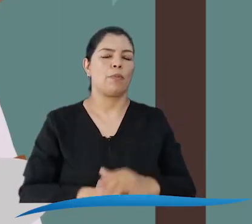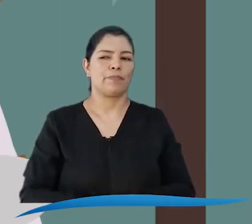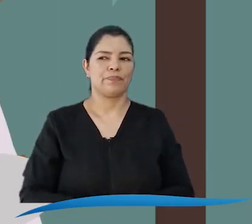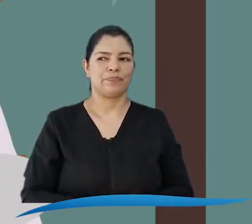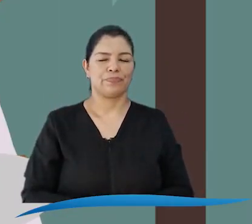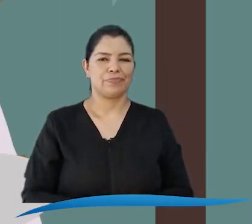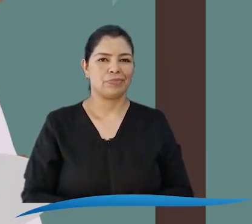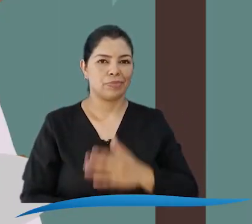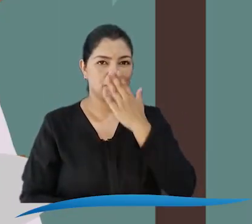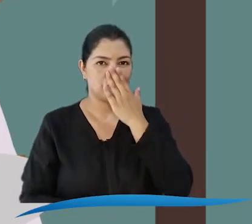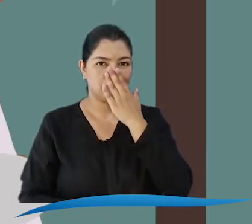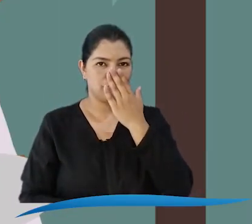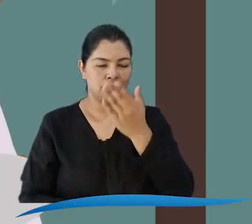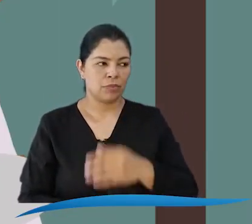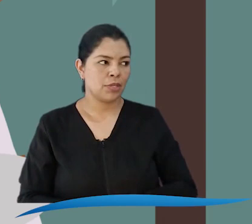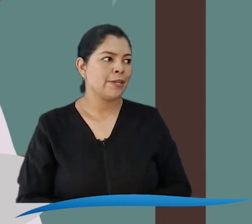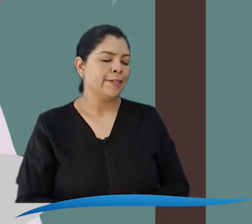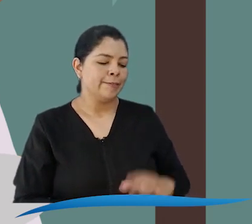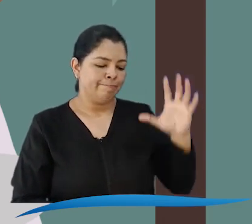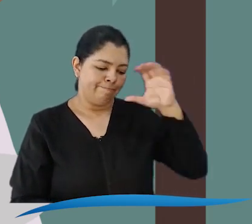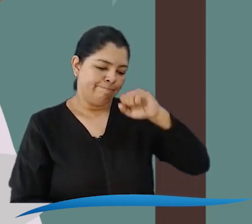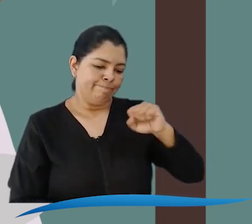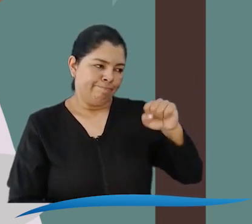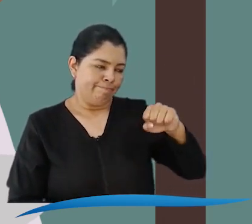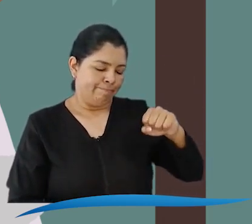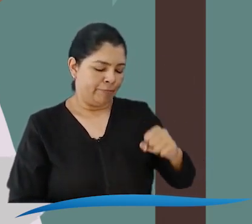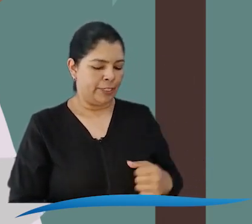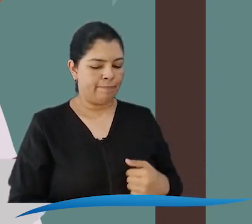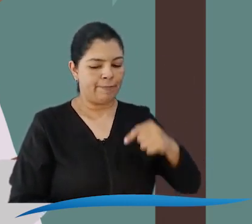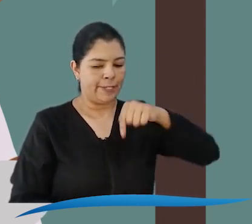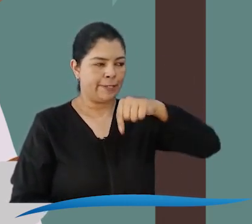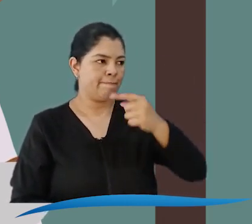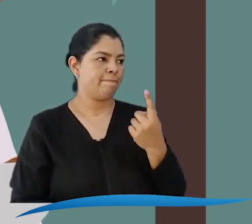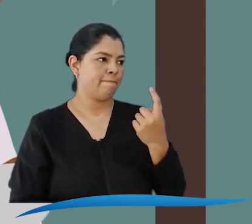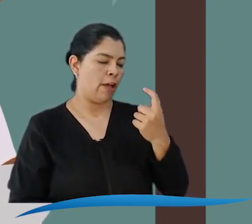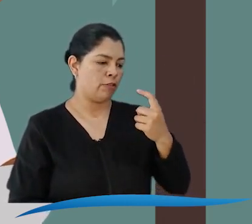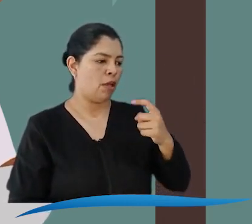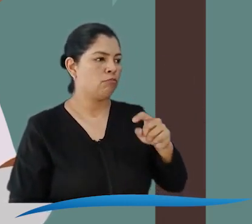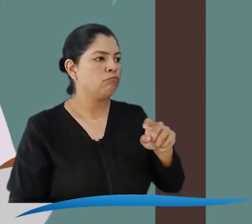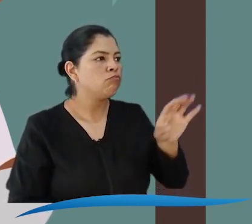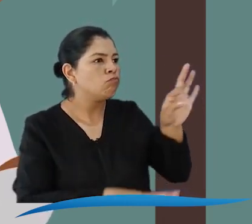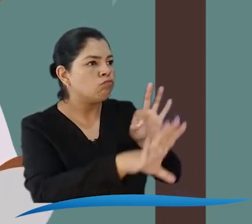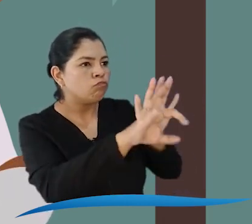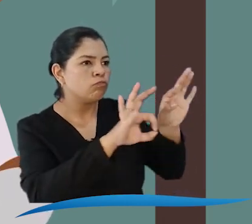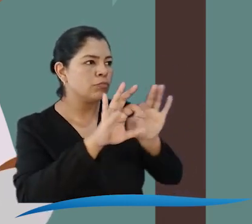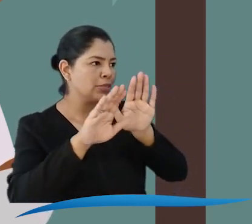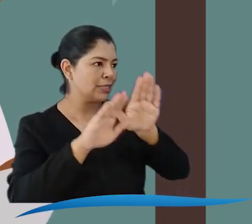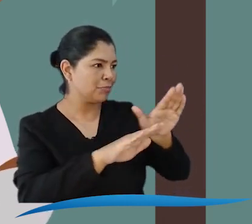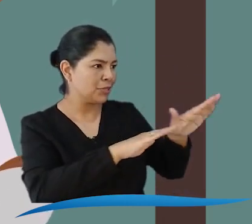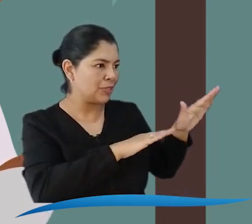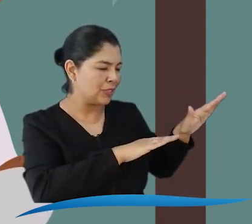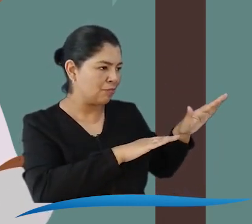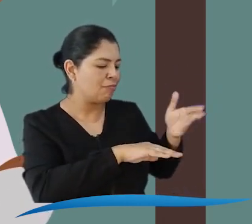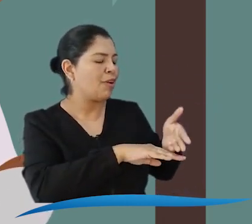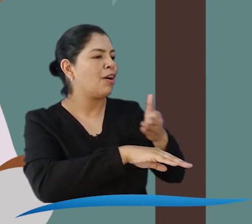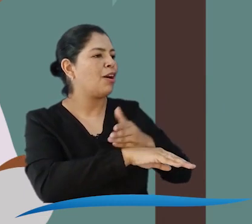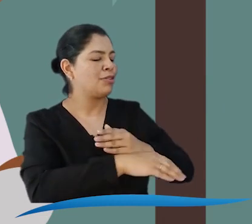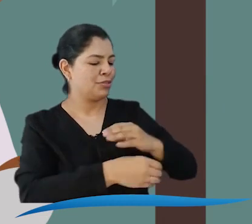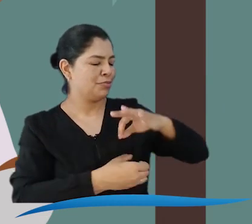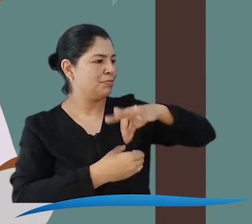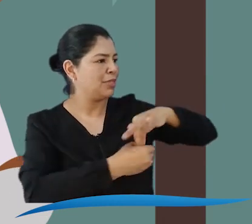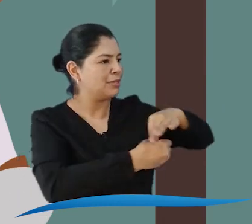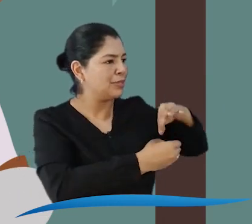Pues, primero nos dimos cuenta de que no había suficientes procesos democráticos y participativos para la elección de